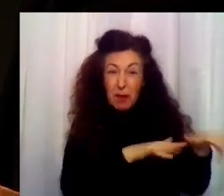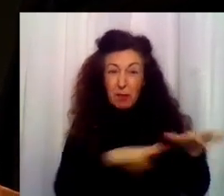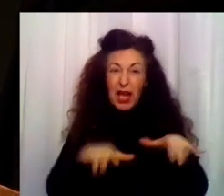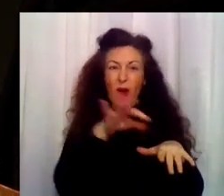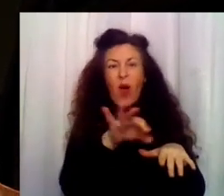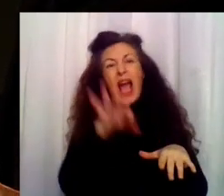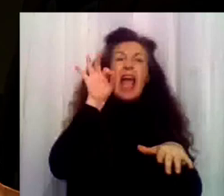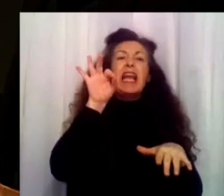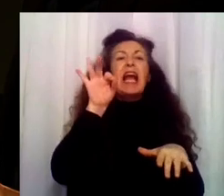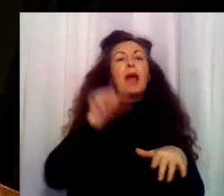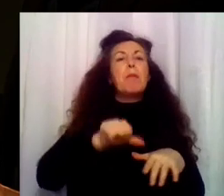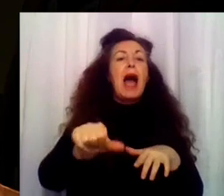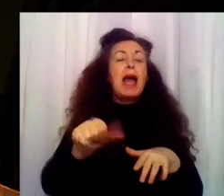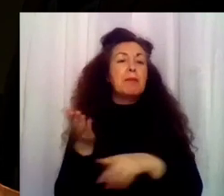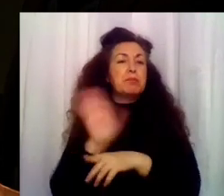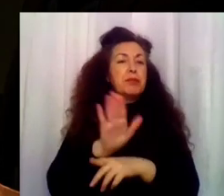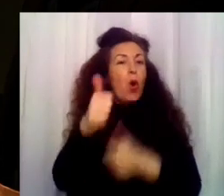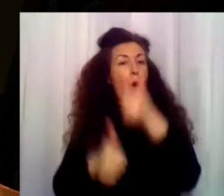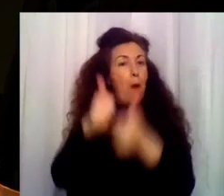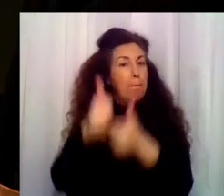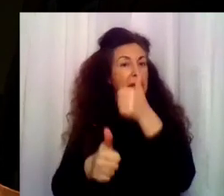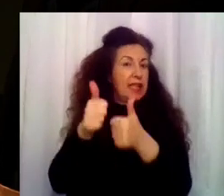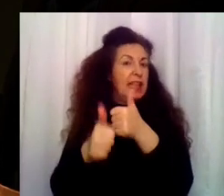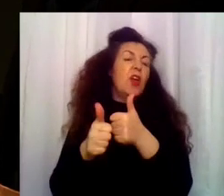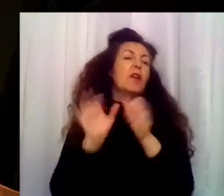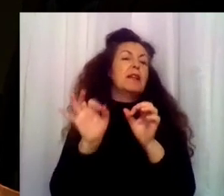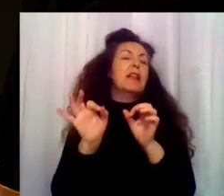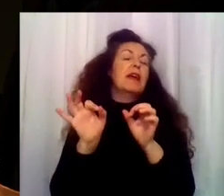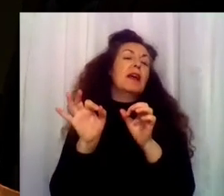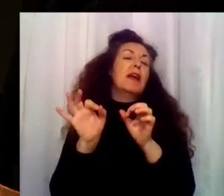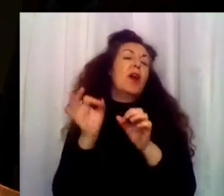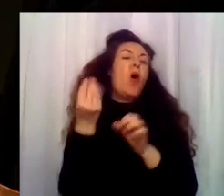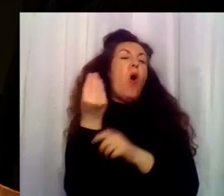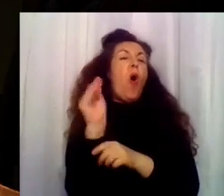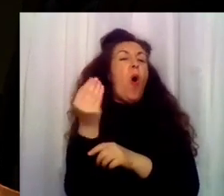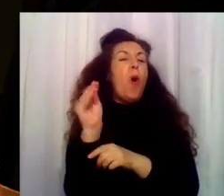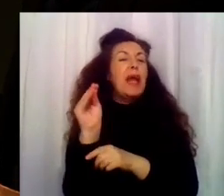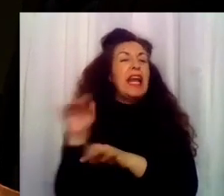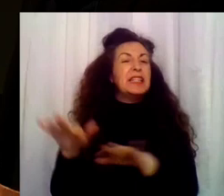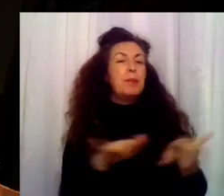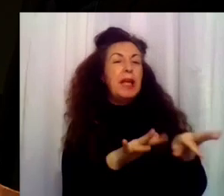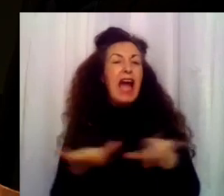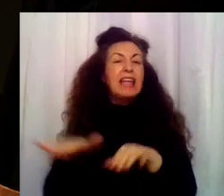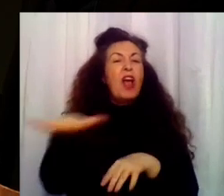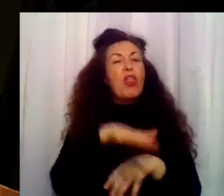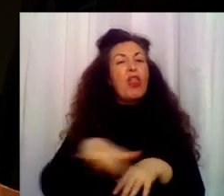concurso de jóvenes pianistas de Guadalajara. Y yo se lo fui a decir y, bueno, pues la cosa se lió.